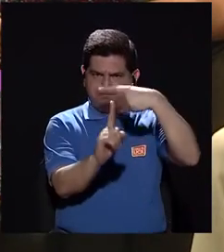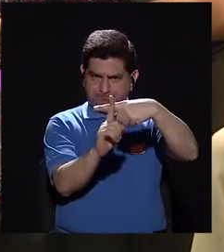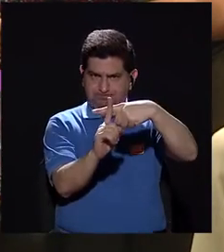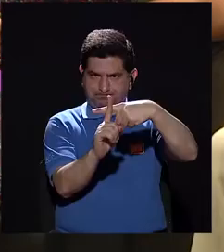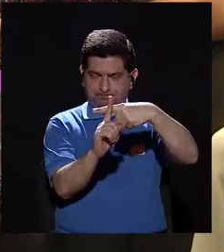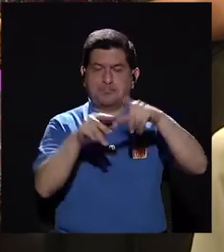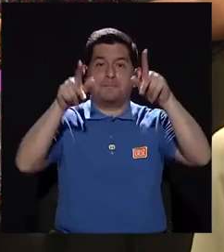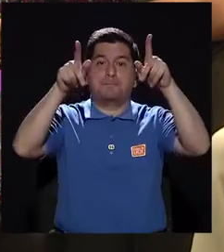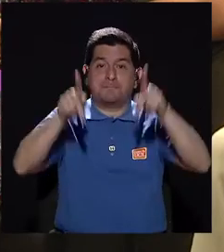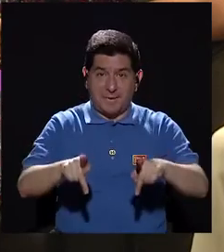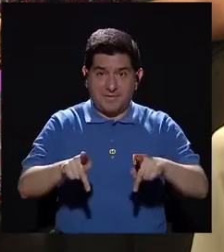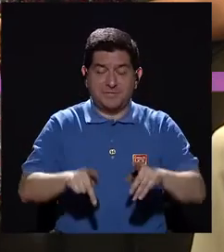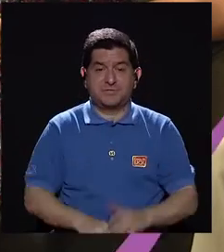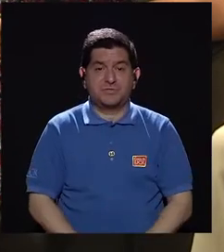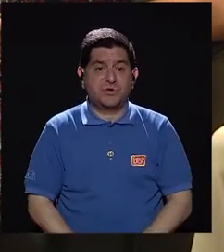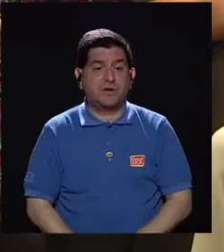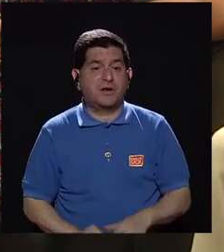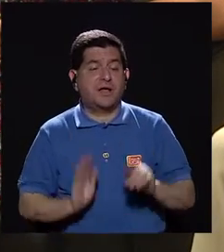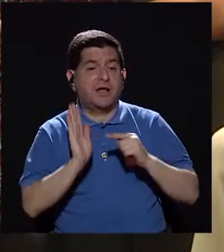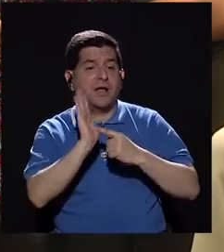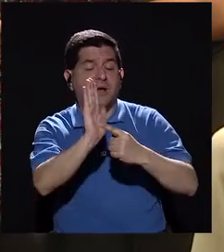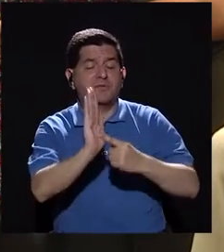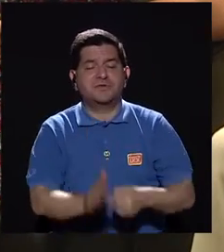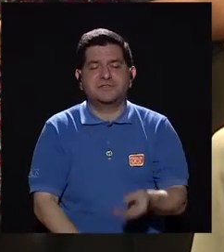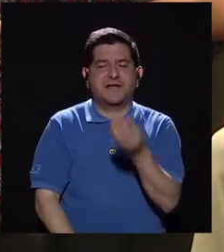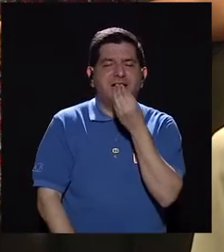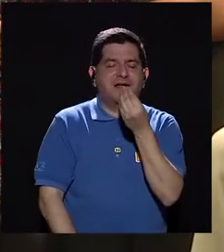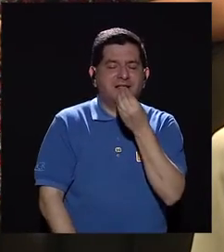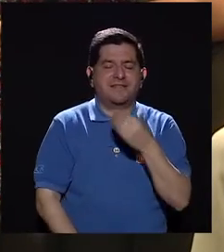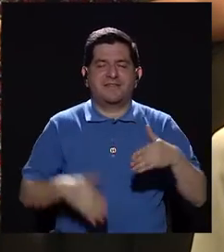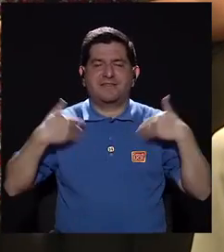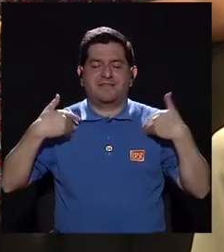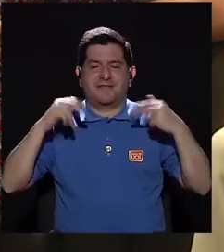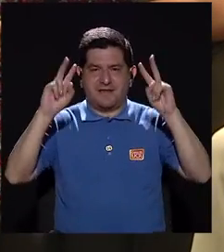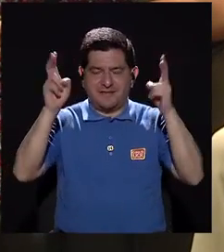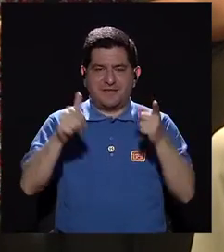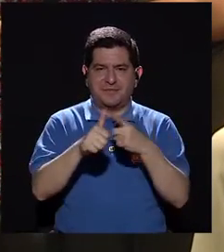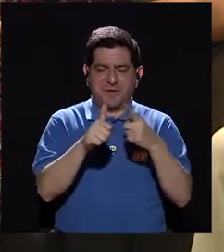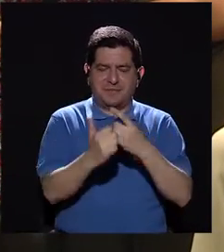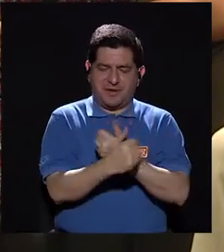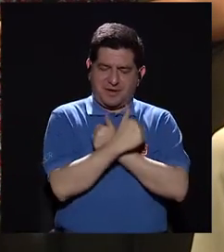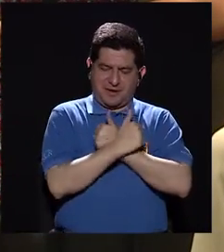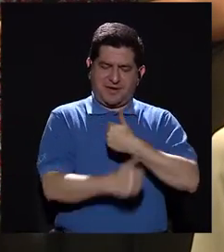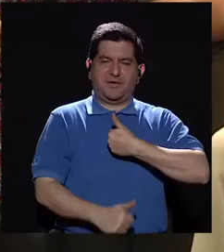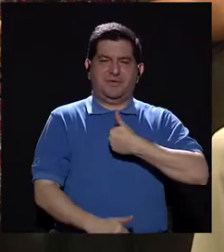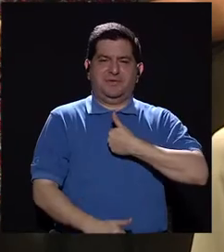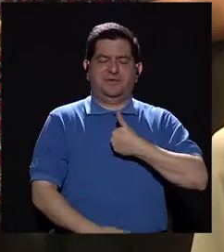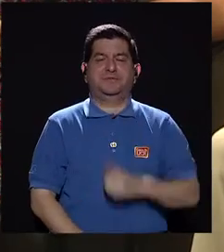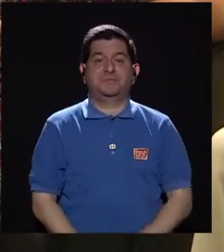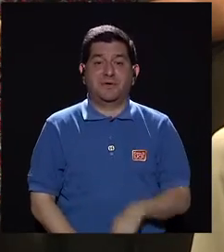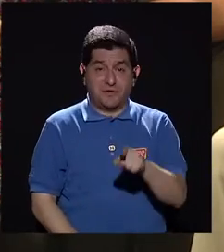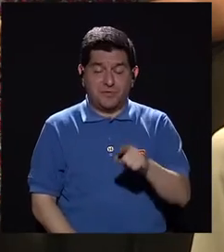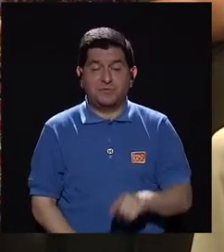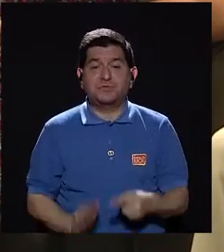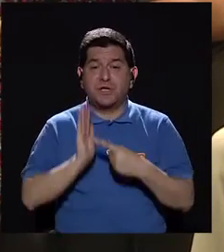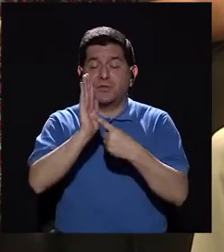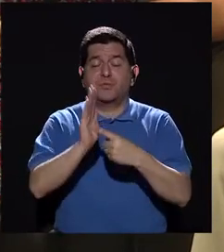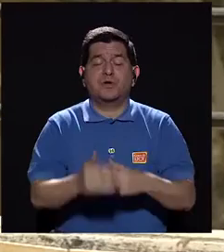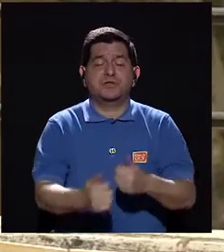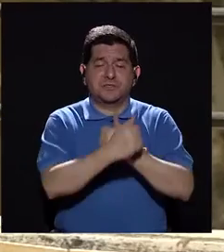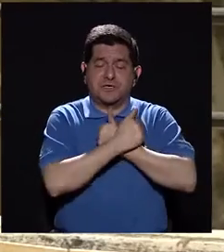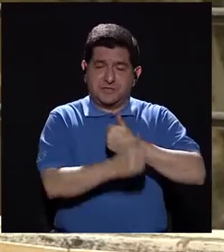positivo. Donde las personas, por ejemplo, les enseñamos la dieta y la felicidad. El primer ingrediente es amarse. Entonces les dijimos a la gente, ¿ustedes se quieren?